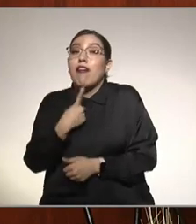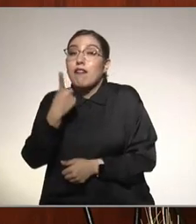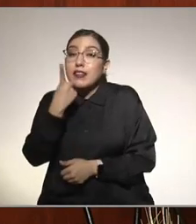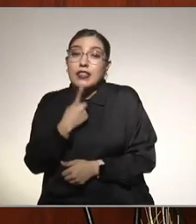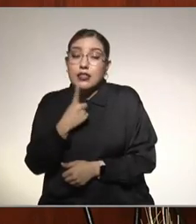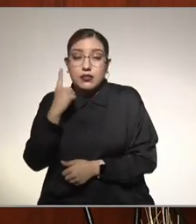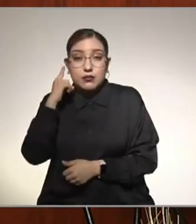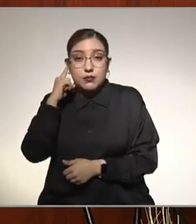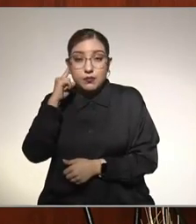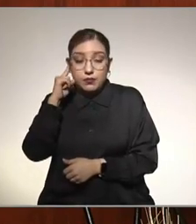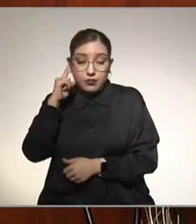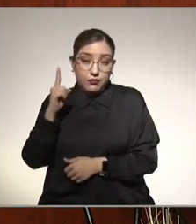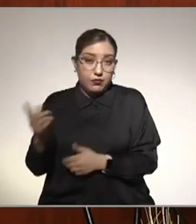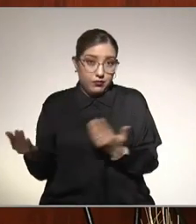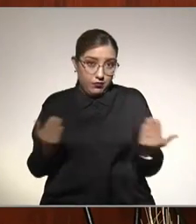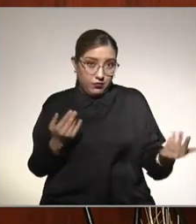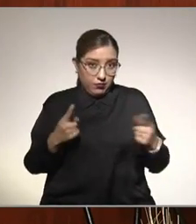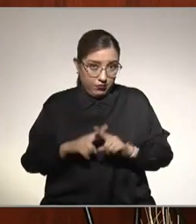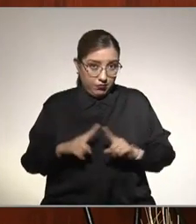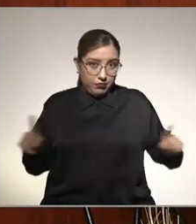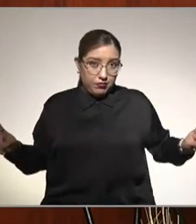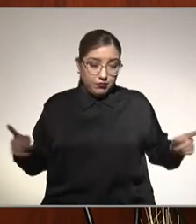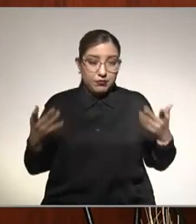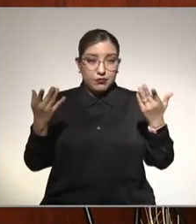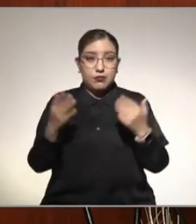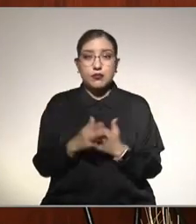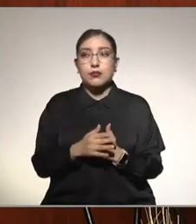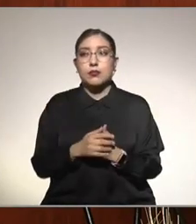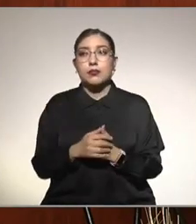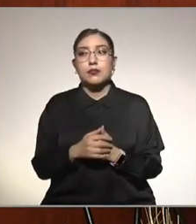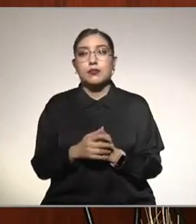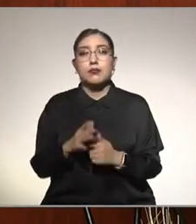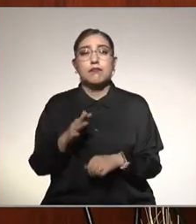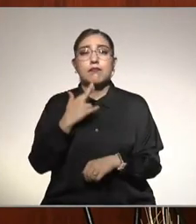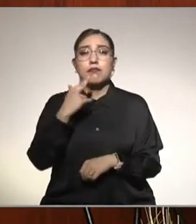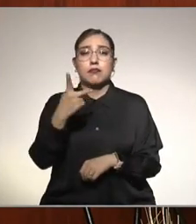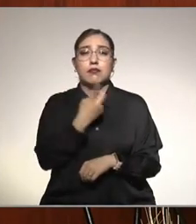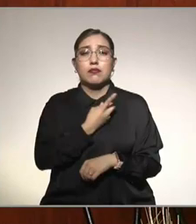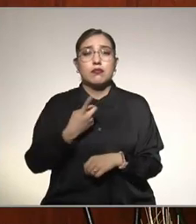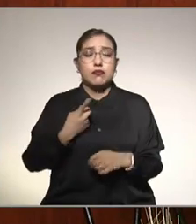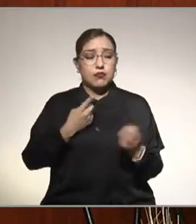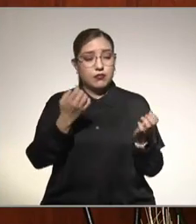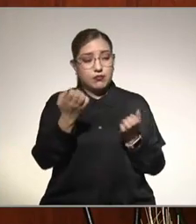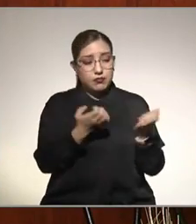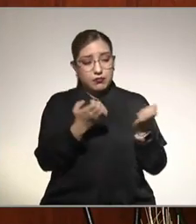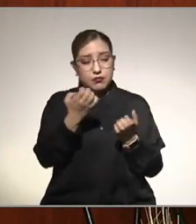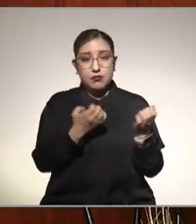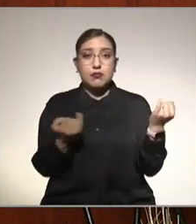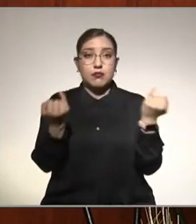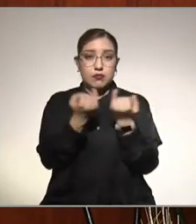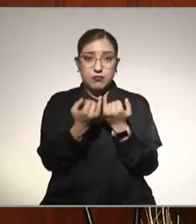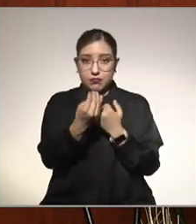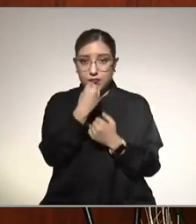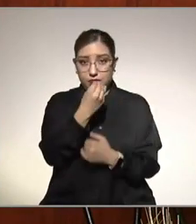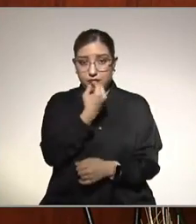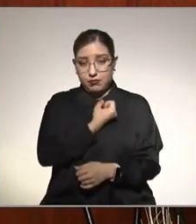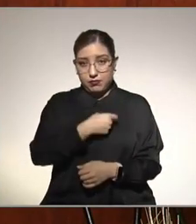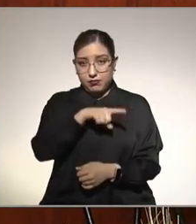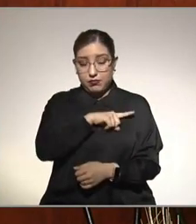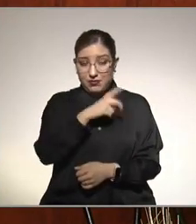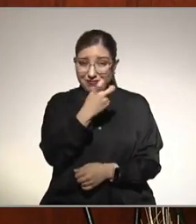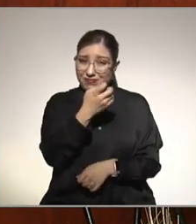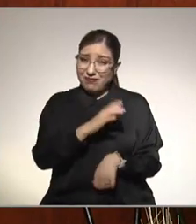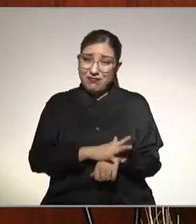seguramente es el que más funciona es ajustarse a una dieta y hacer ejercicio en forma constante esa es la parte fundamental